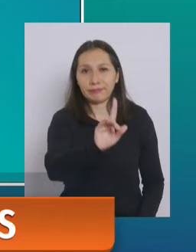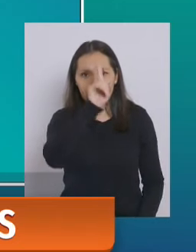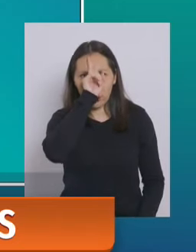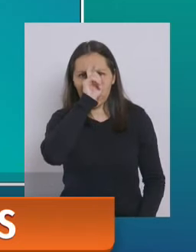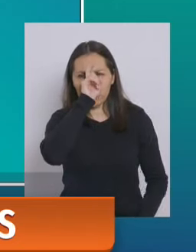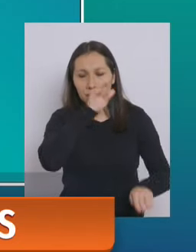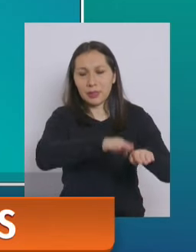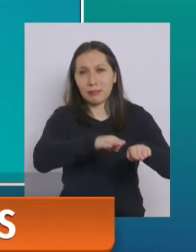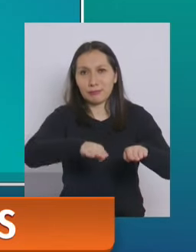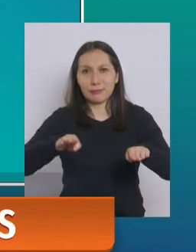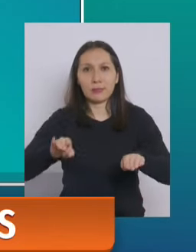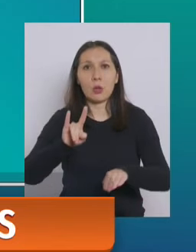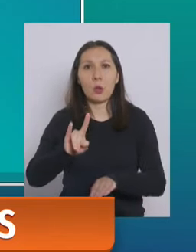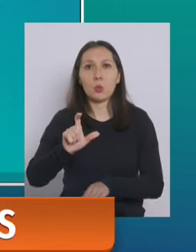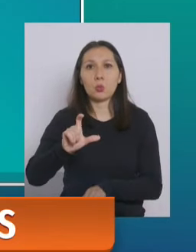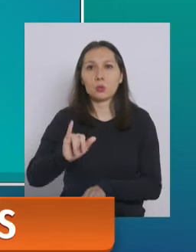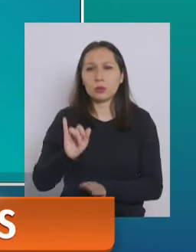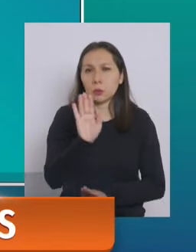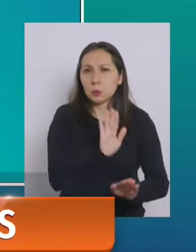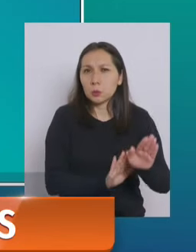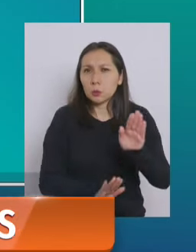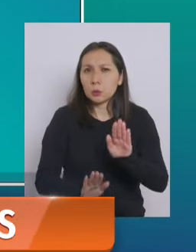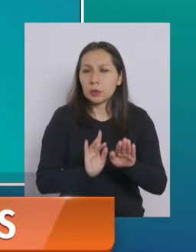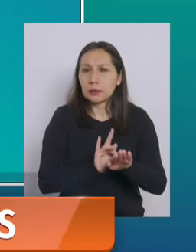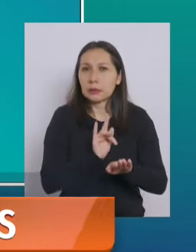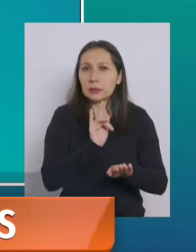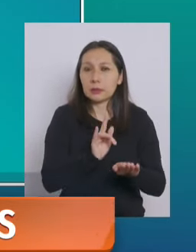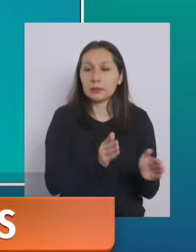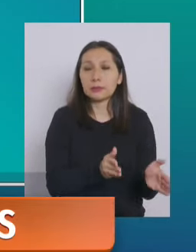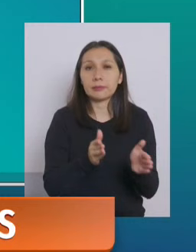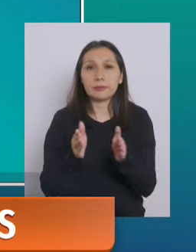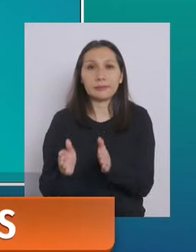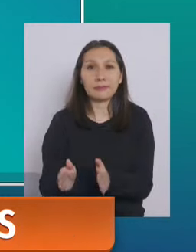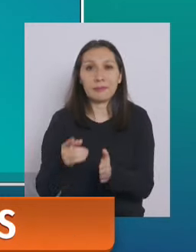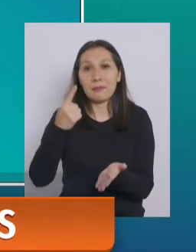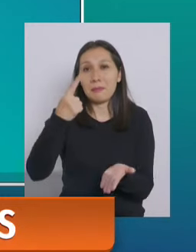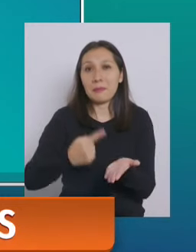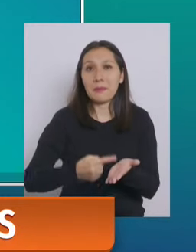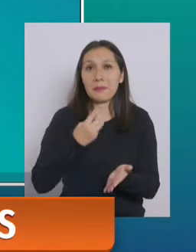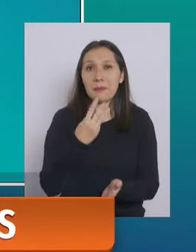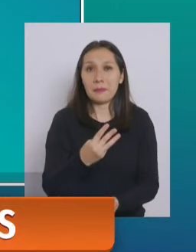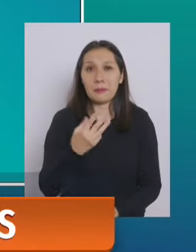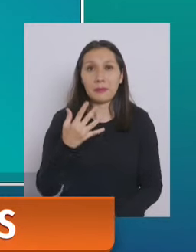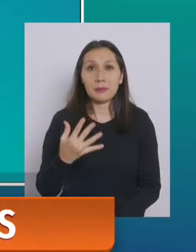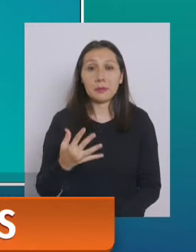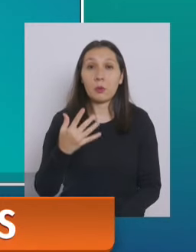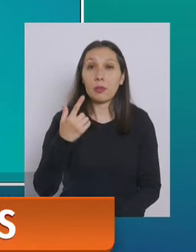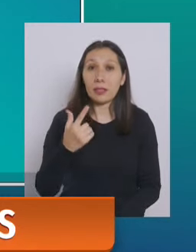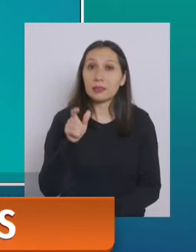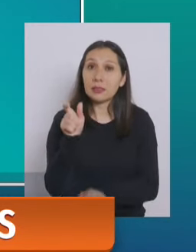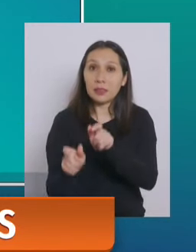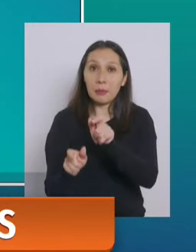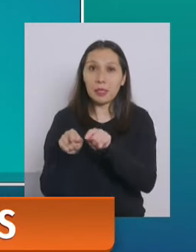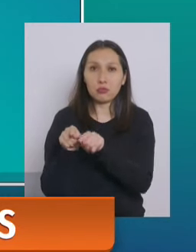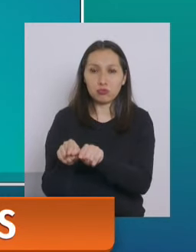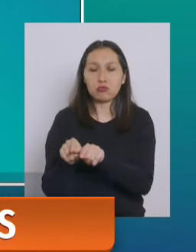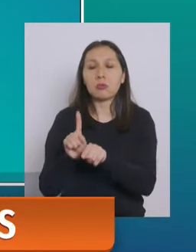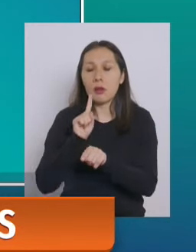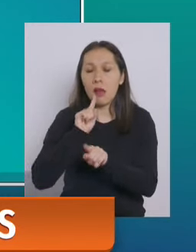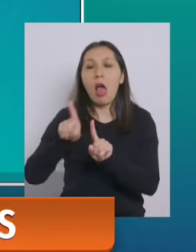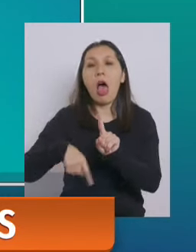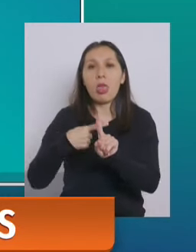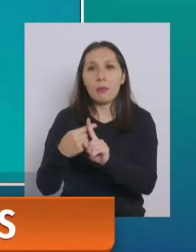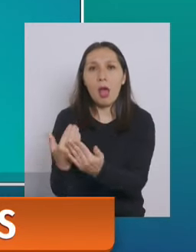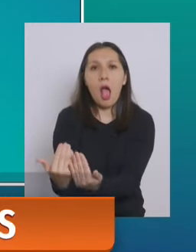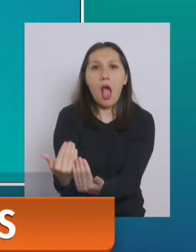hospitalizadas en unidades de cuidados intensivos de las cuales mil trescientas cincuenta y siete se encuentran con apoyo